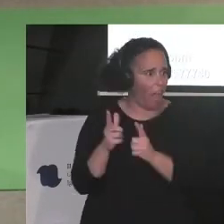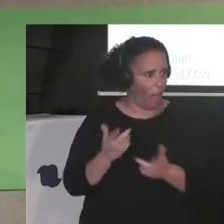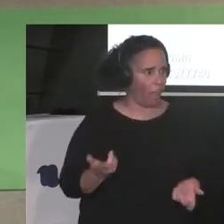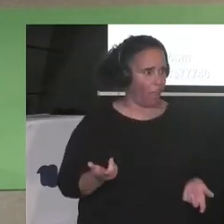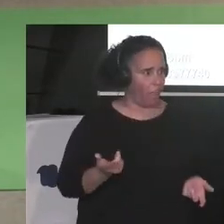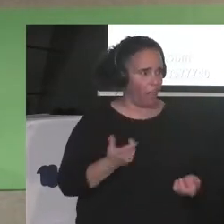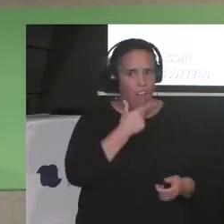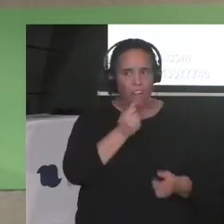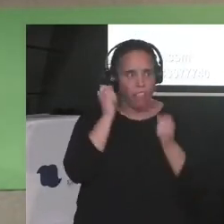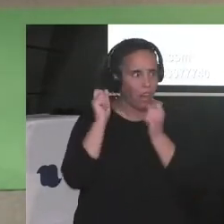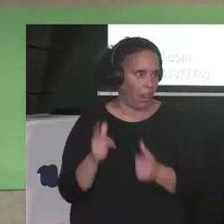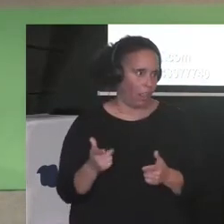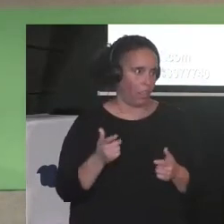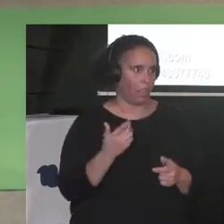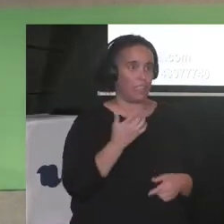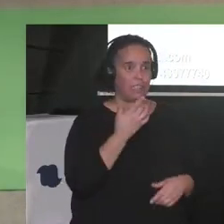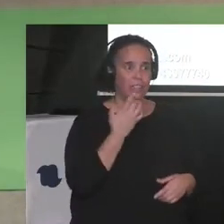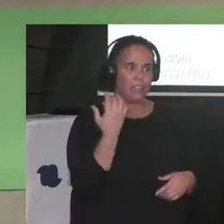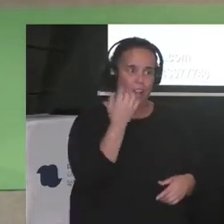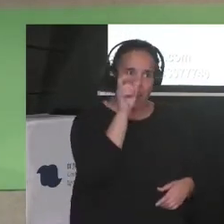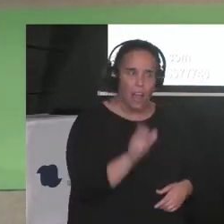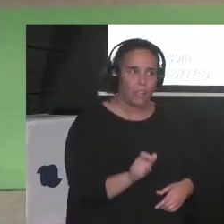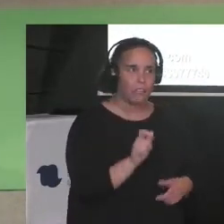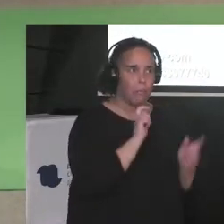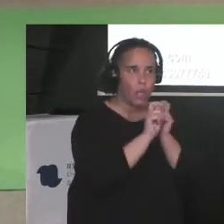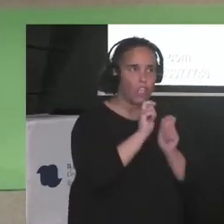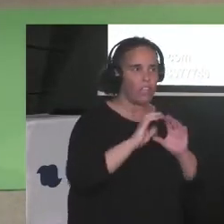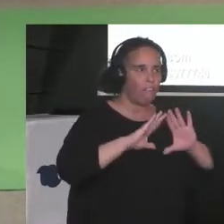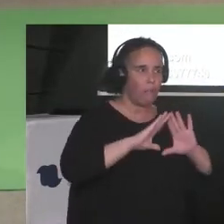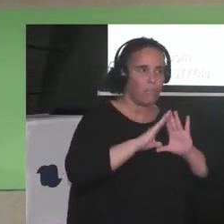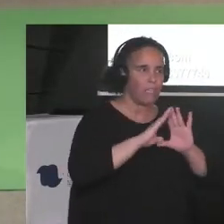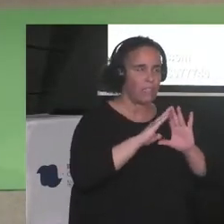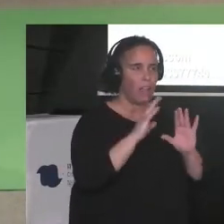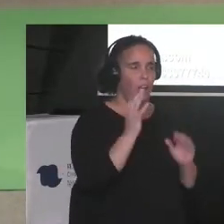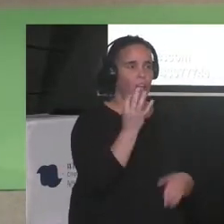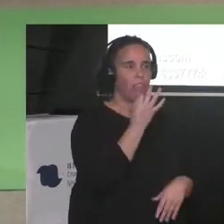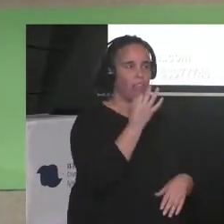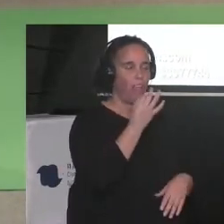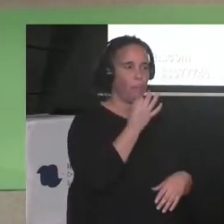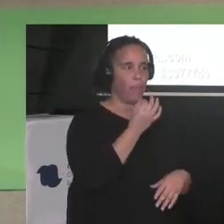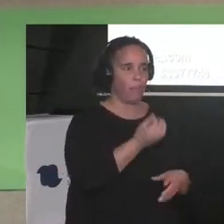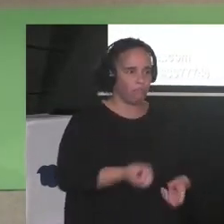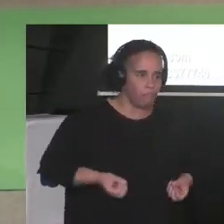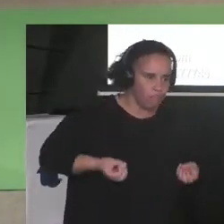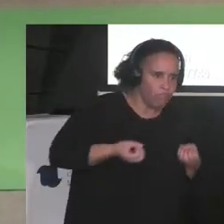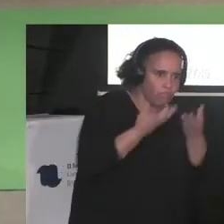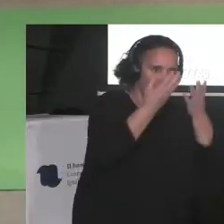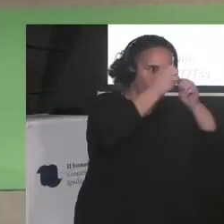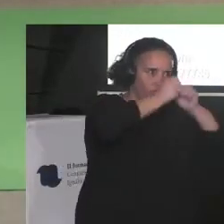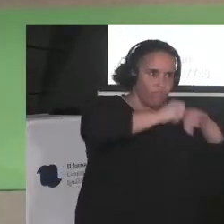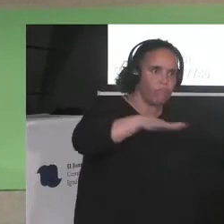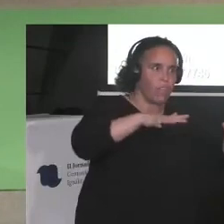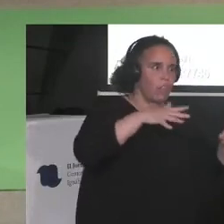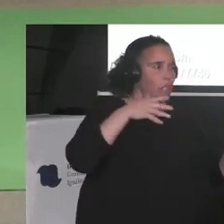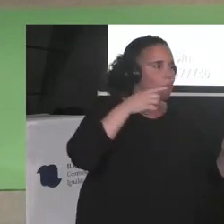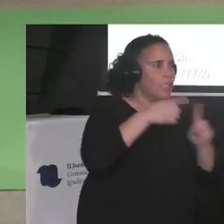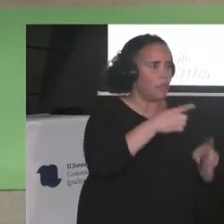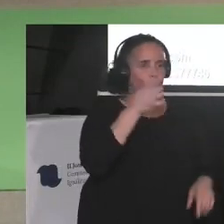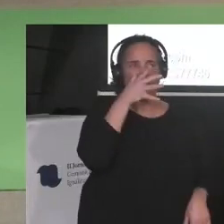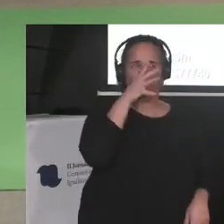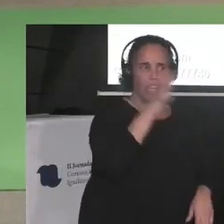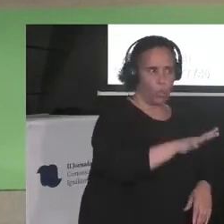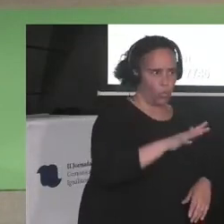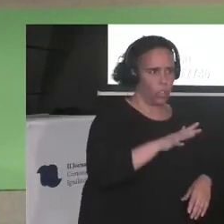periodistas feministas no hubieran abierto también la palabra, no se hubiera extendido por todo el mundo la denuncia del abuso